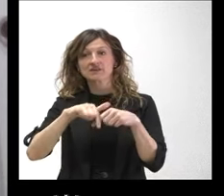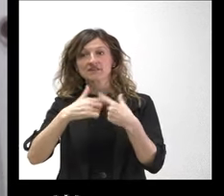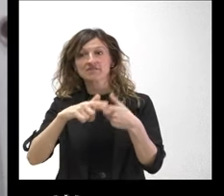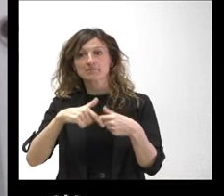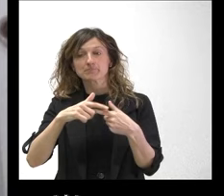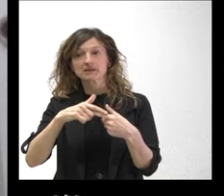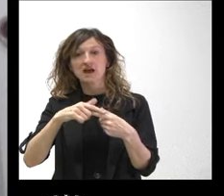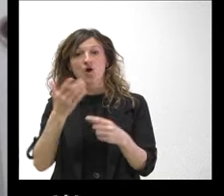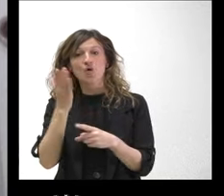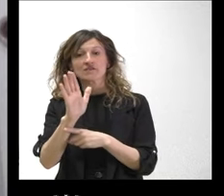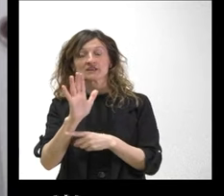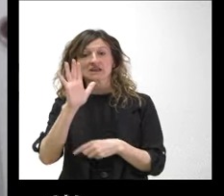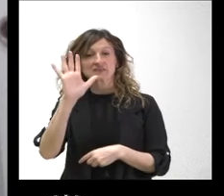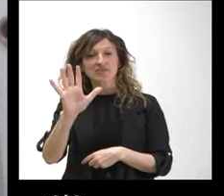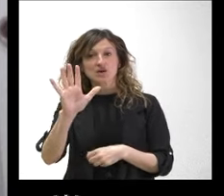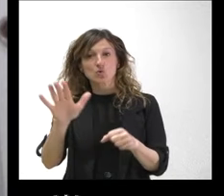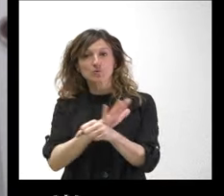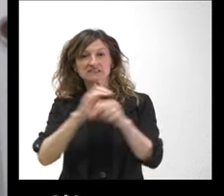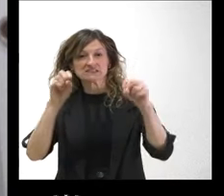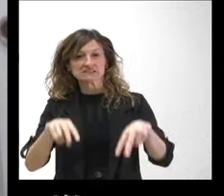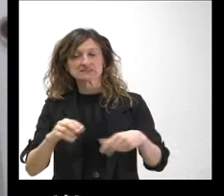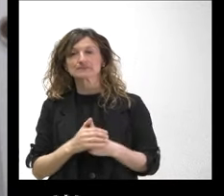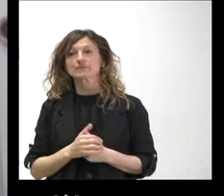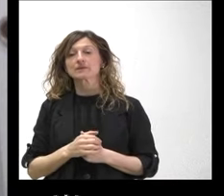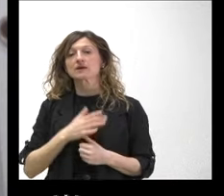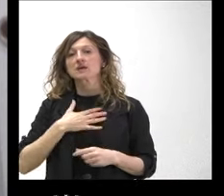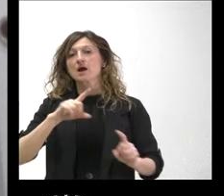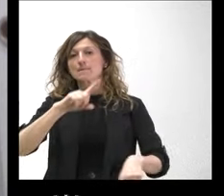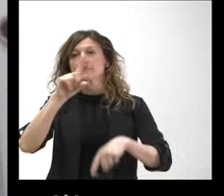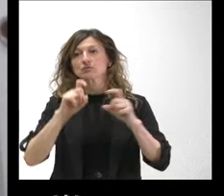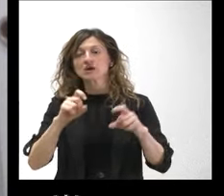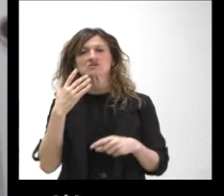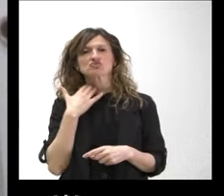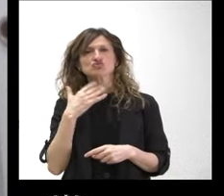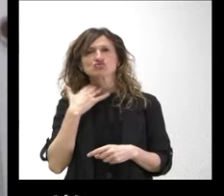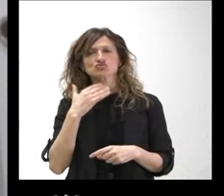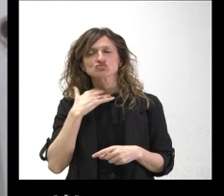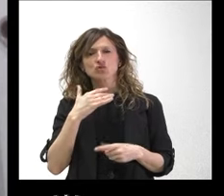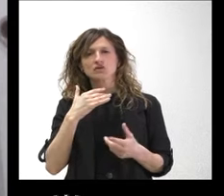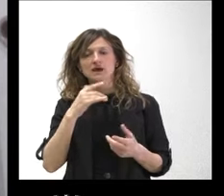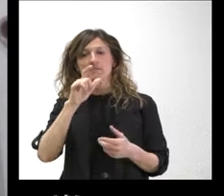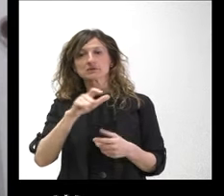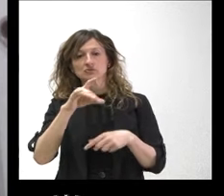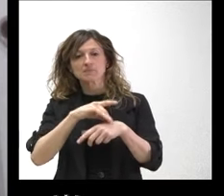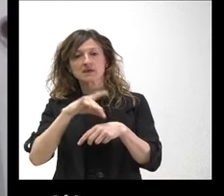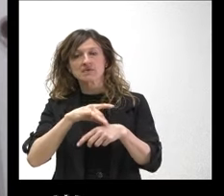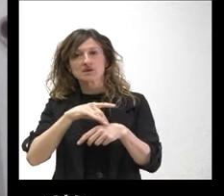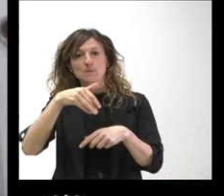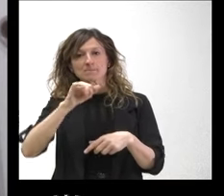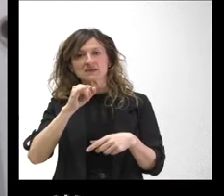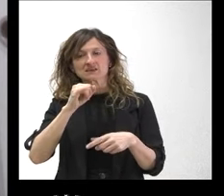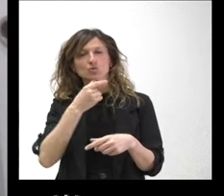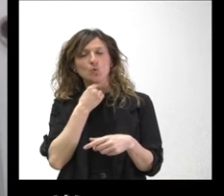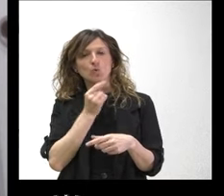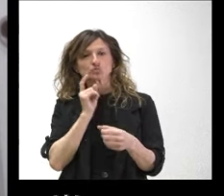12 de las 15 ofertas también sin cubrir pues quería preguntarle por qué Soria sigue siendo tan poco atractiva para los profesionales y si